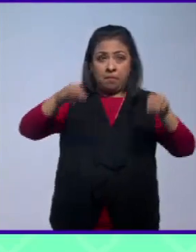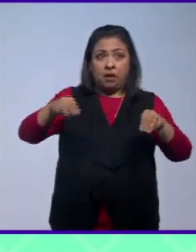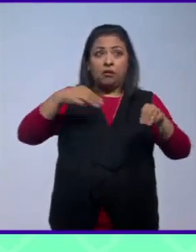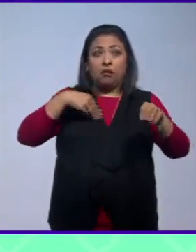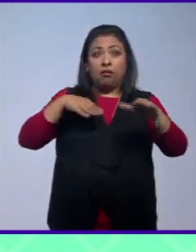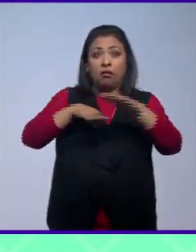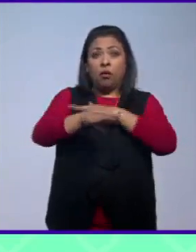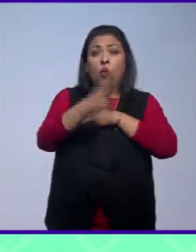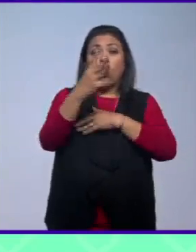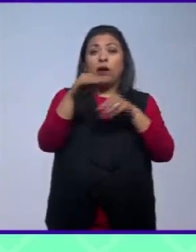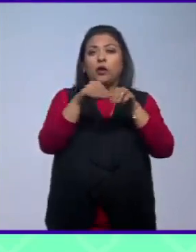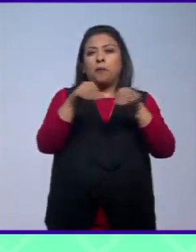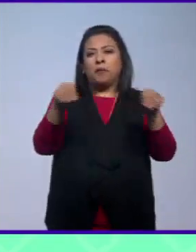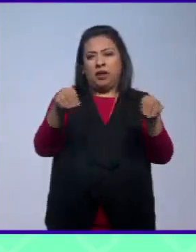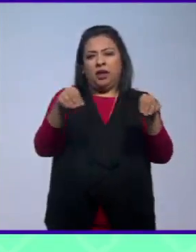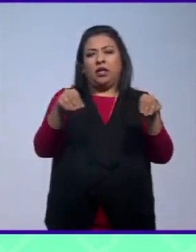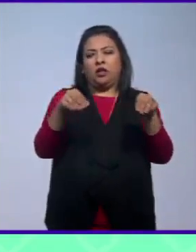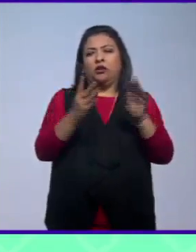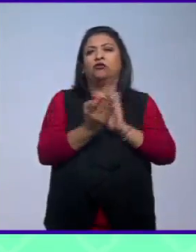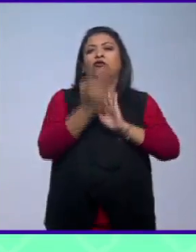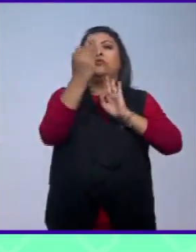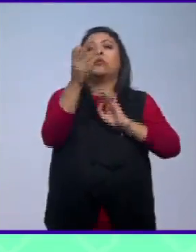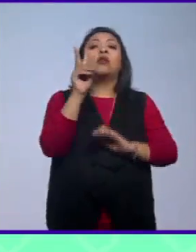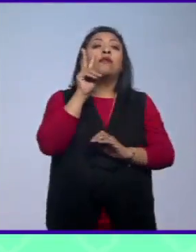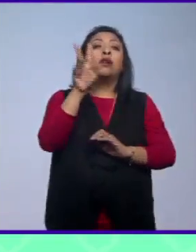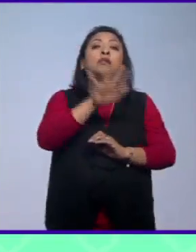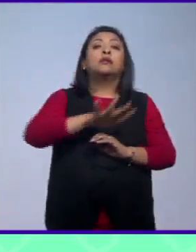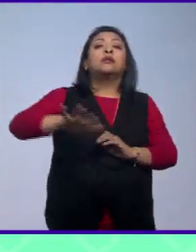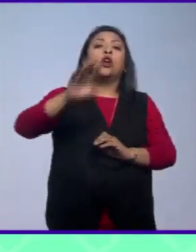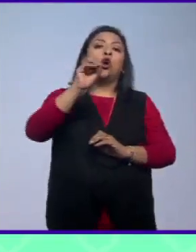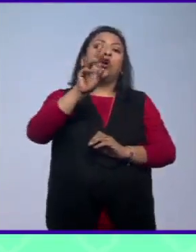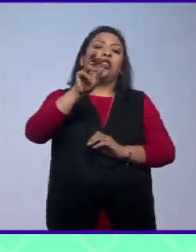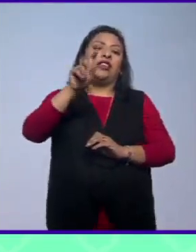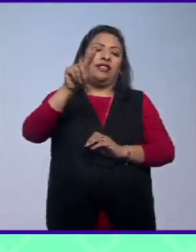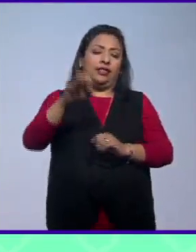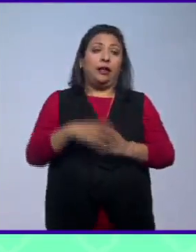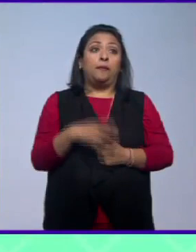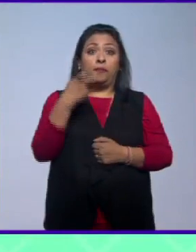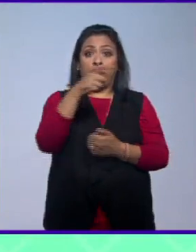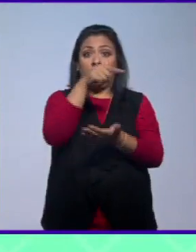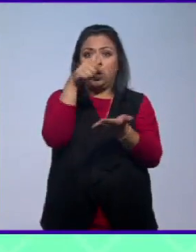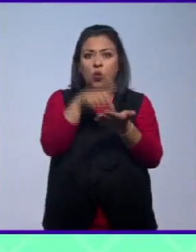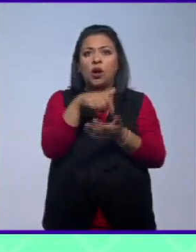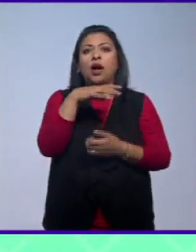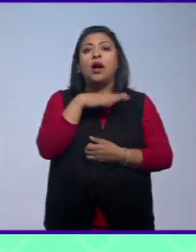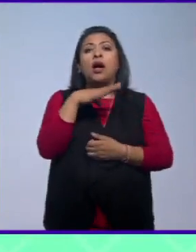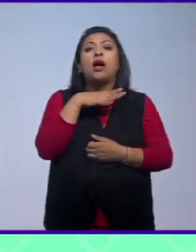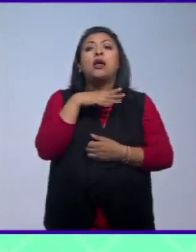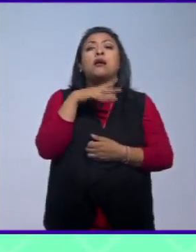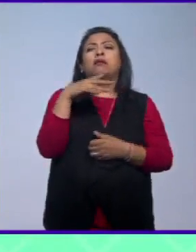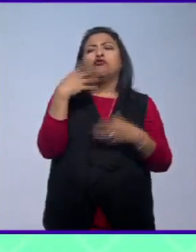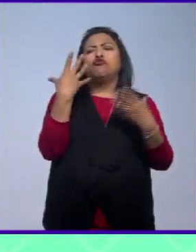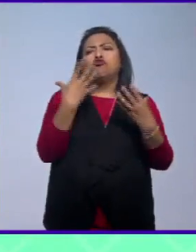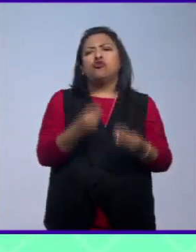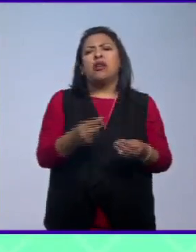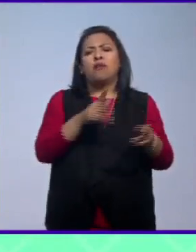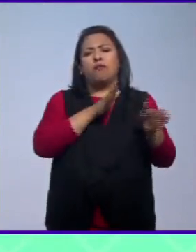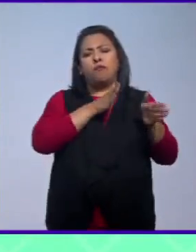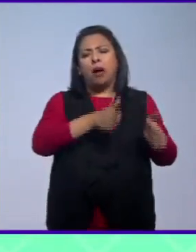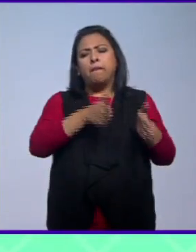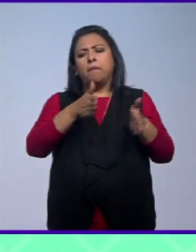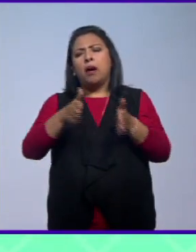acceso de 4 metros hacia el frente con vistas al oriente. En este lugar se encontró una veintena de entierros